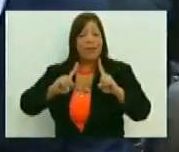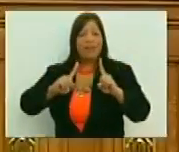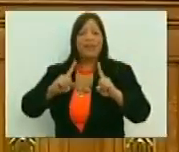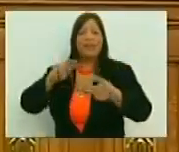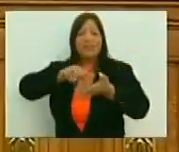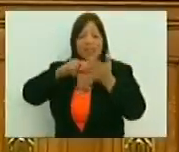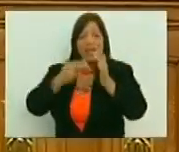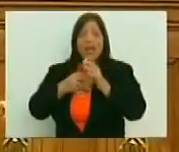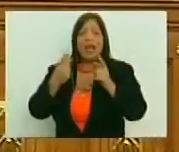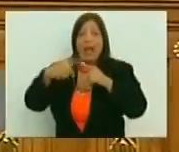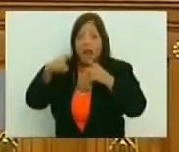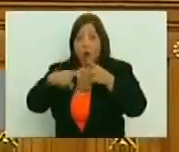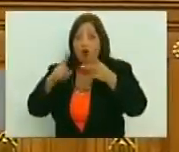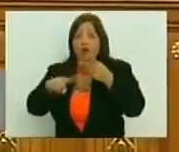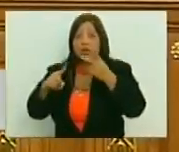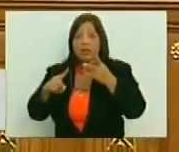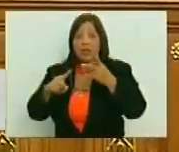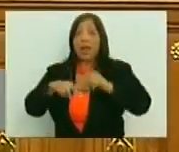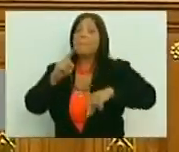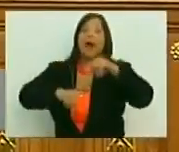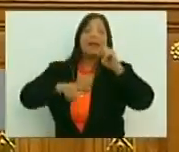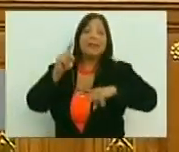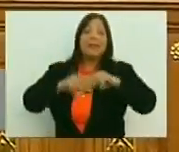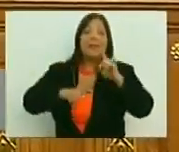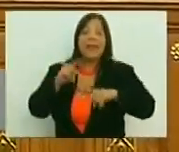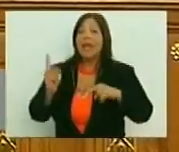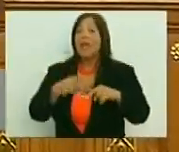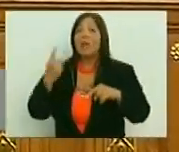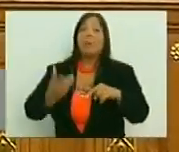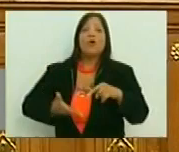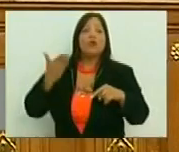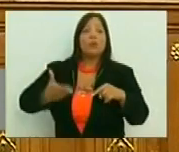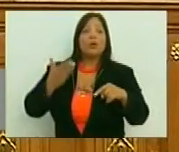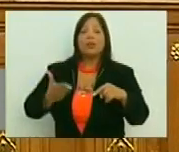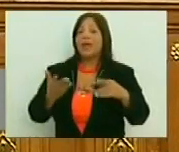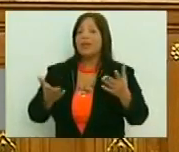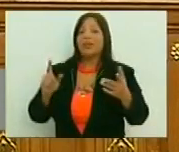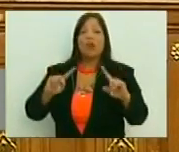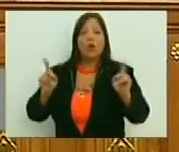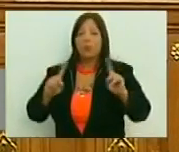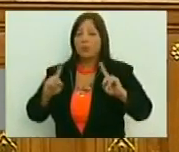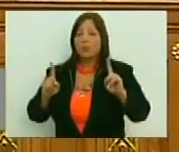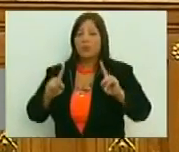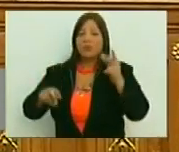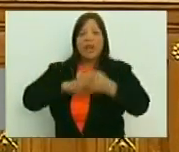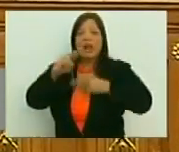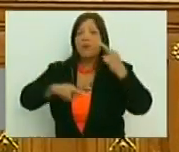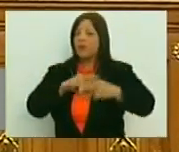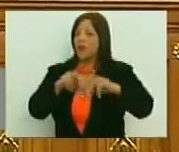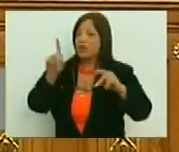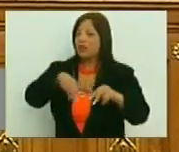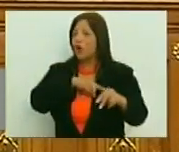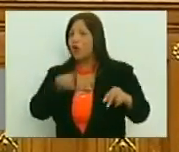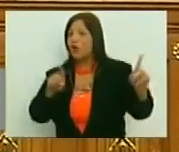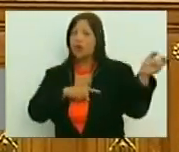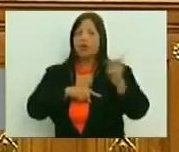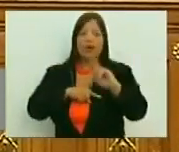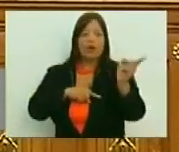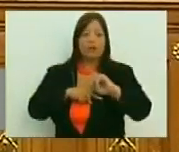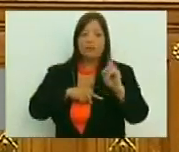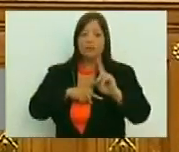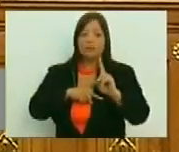lo reivindicativo, no necesariamente, lo reivindicativo, porque tú tengas, eso te va a hacer revolucionario, no te va a hacer revolucionario,